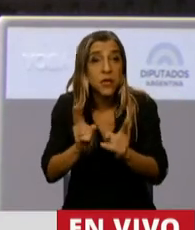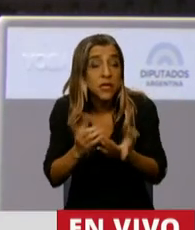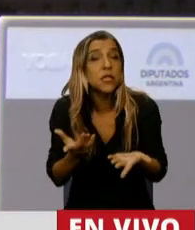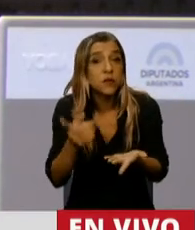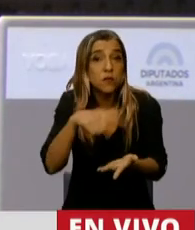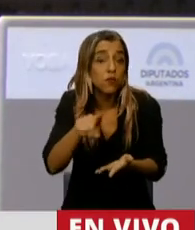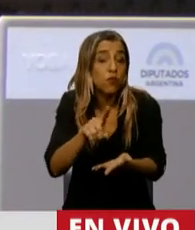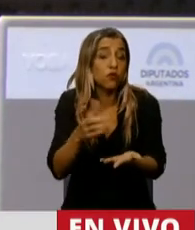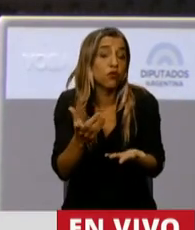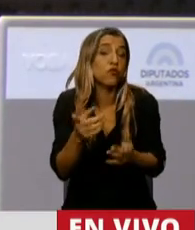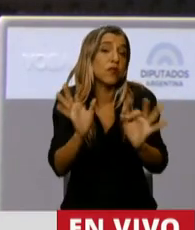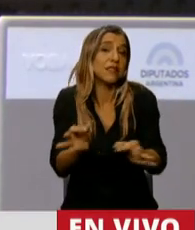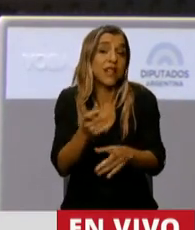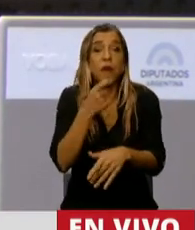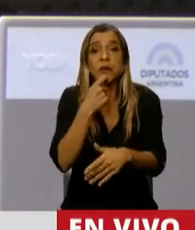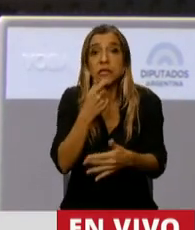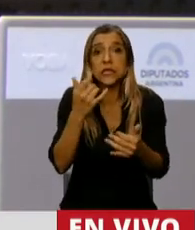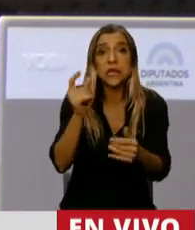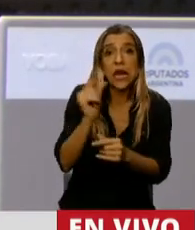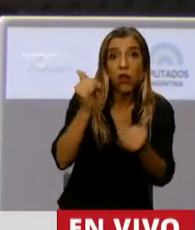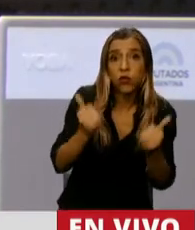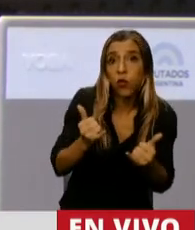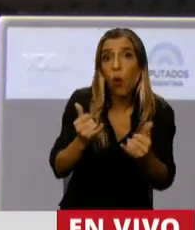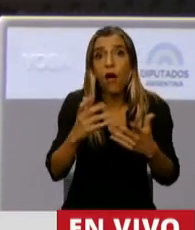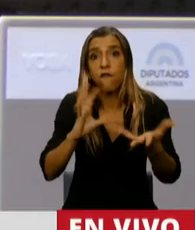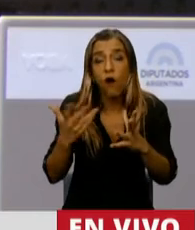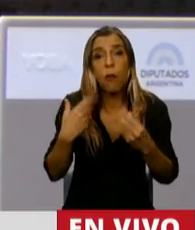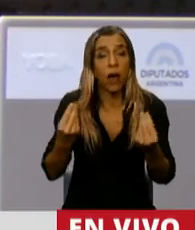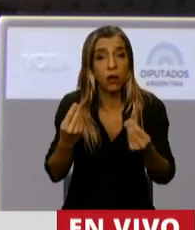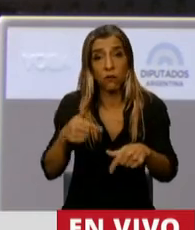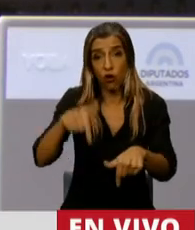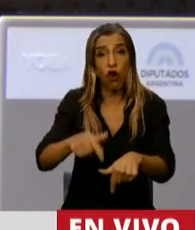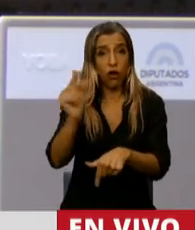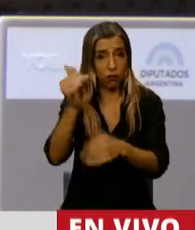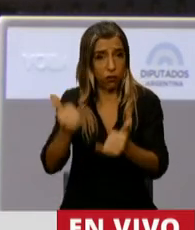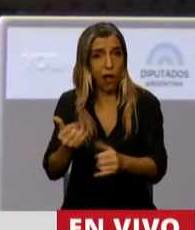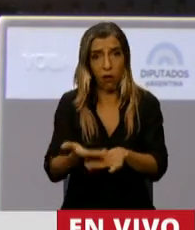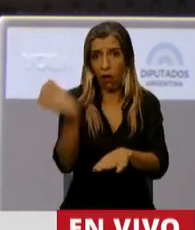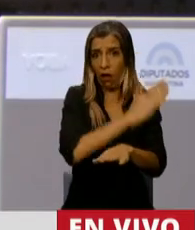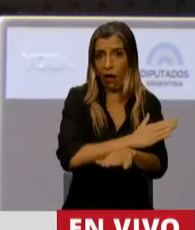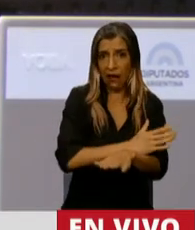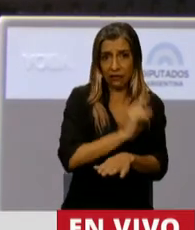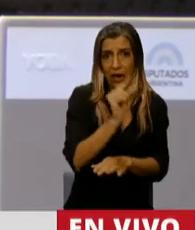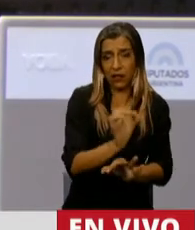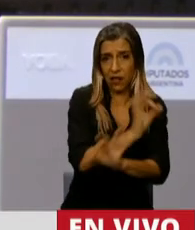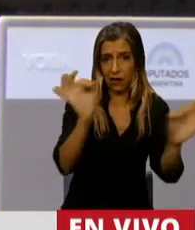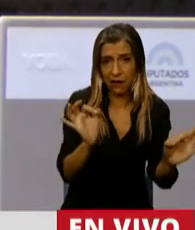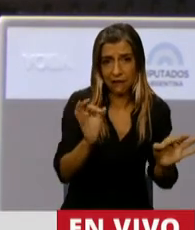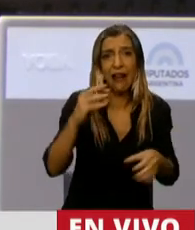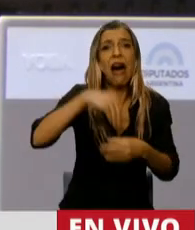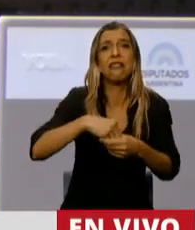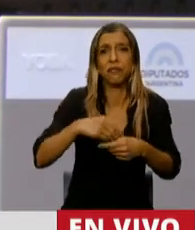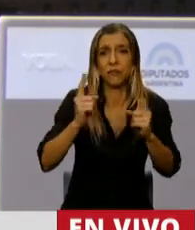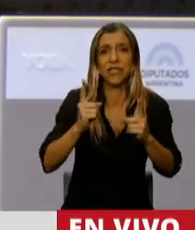crédito, hay crédito hoy. Justamente no existía el crédito, no existía el crédito interno porque era inaccesible, porque había tasas del